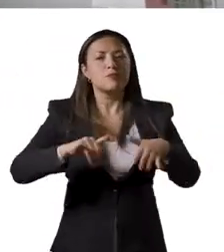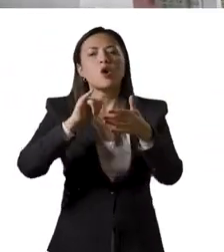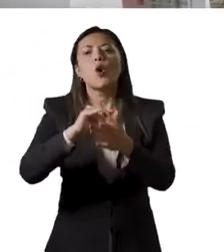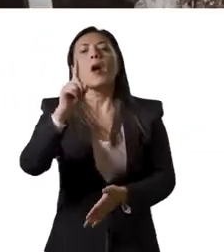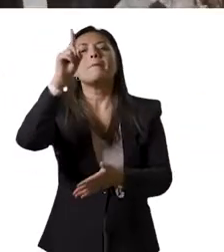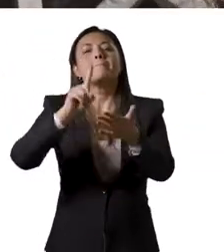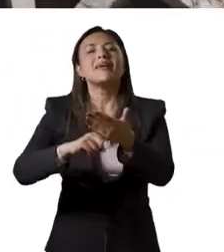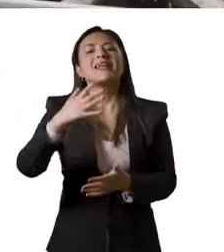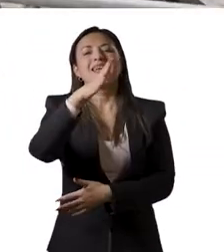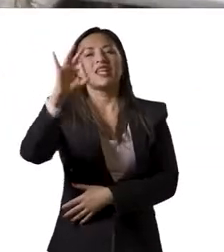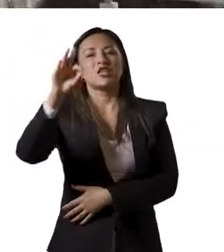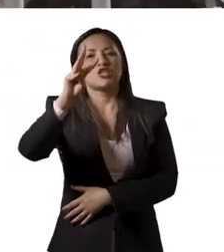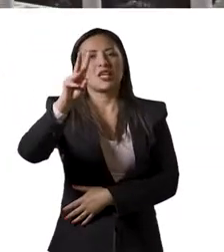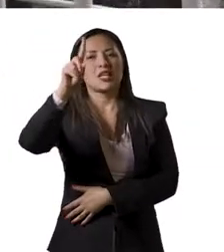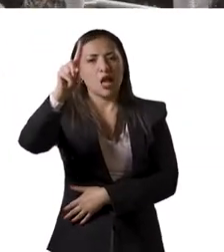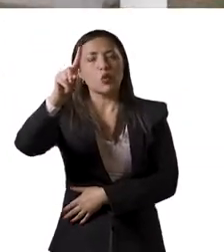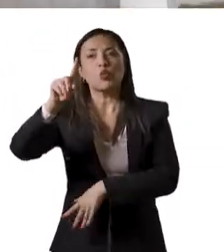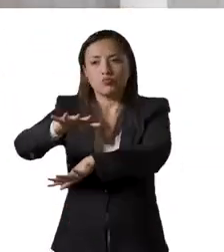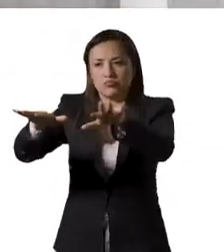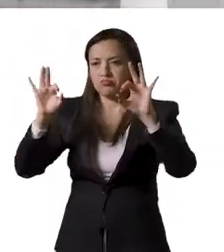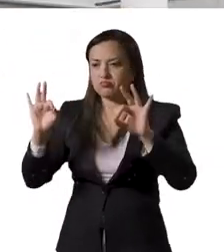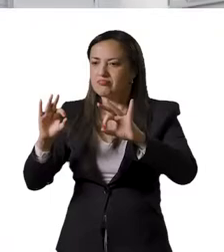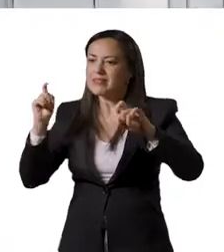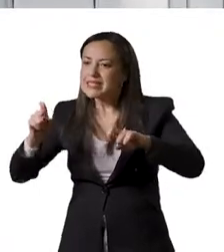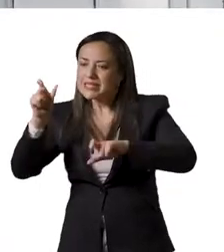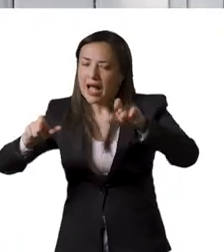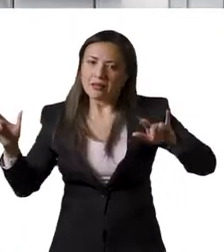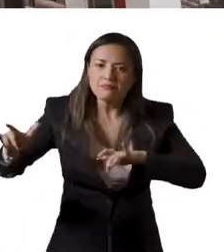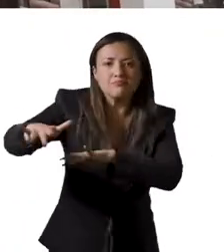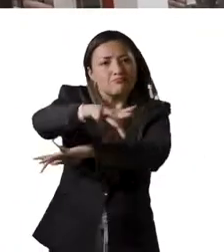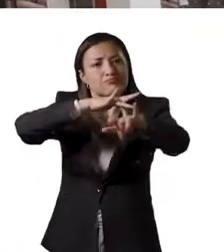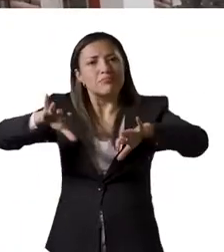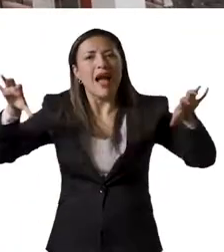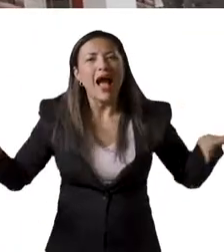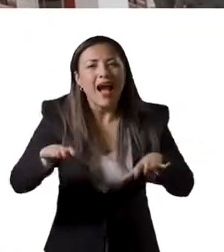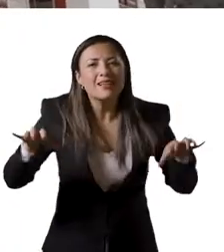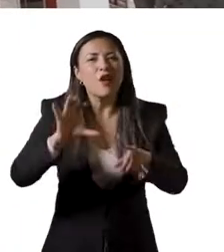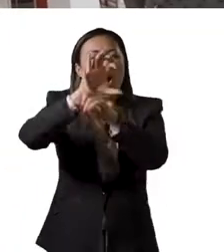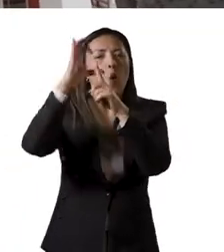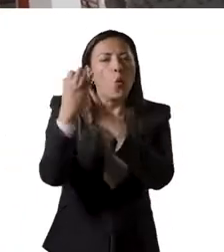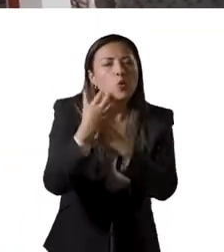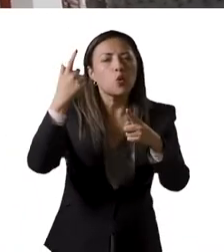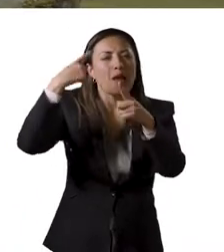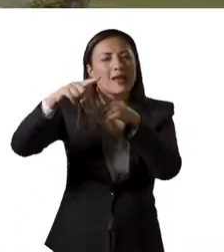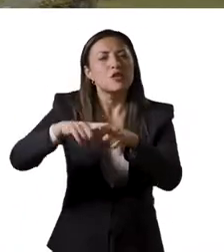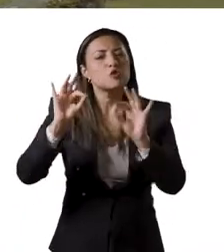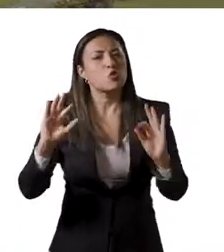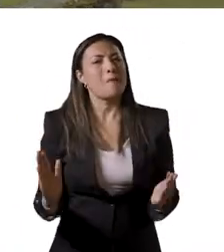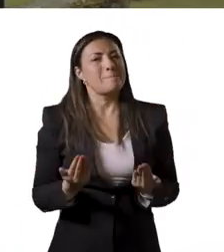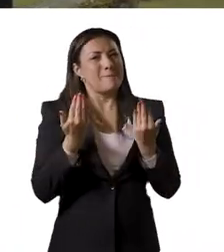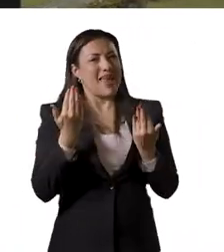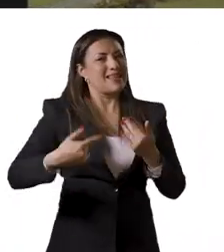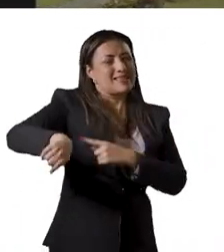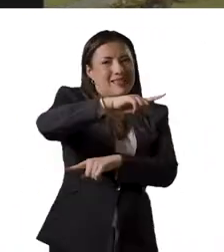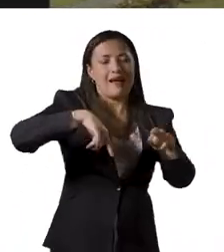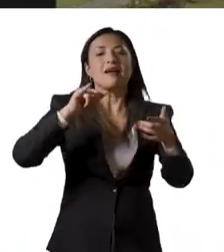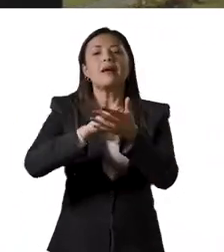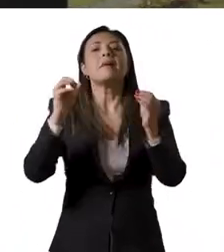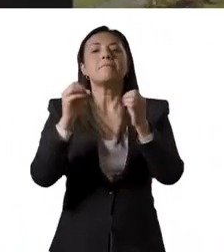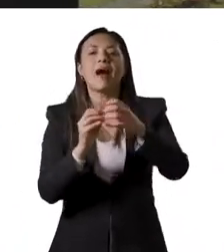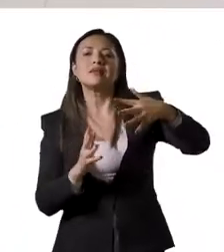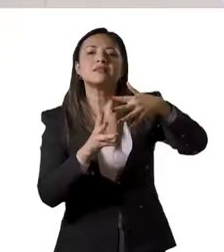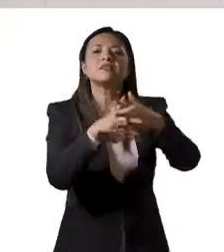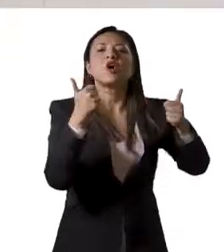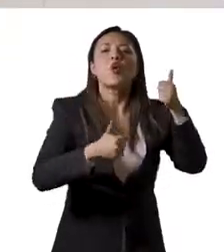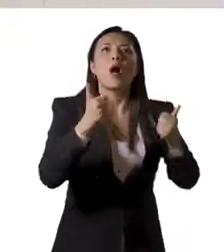de mejora de la infraestructura física para la cultura con la intervención de 1.531 metros cuadrados de áreas funcionales